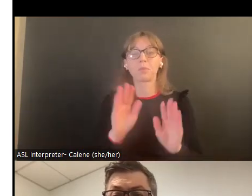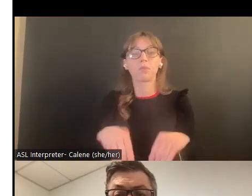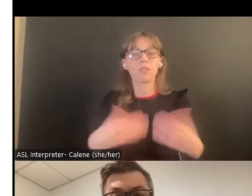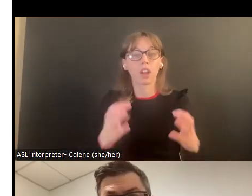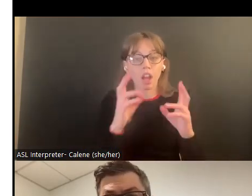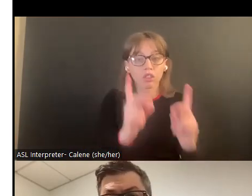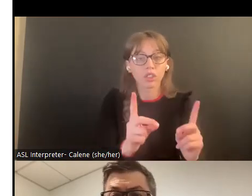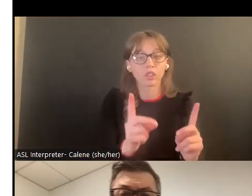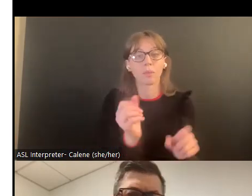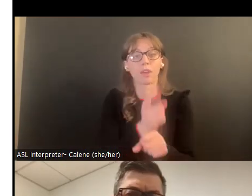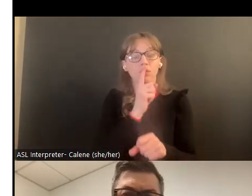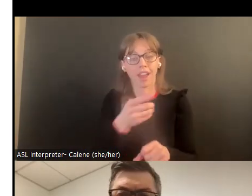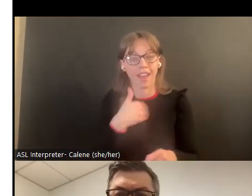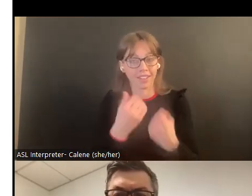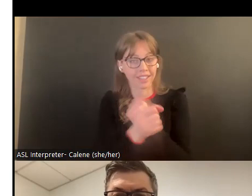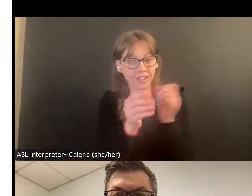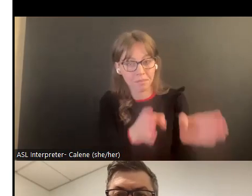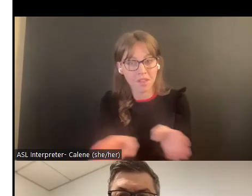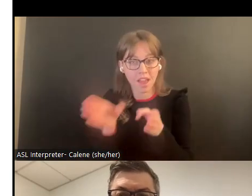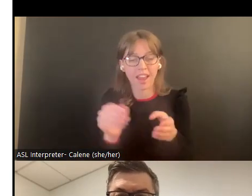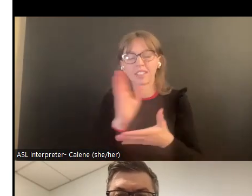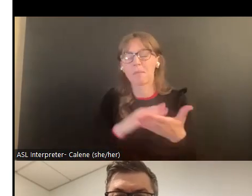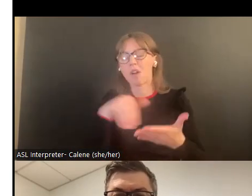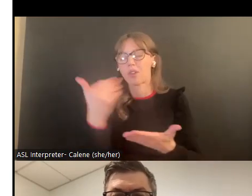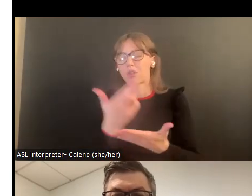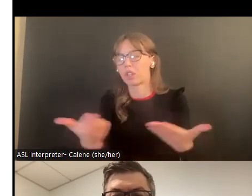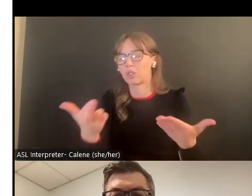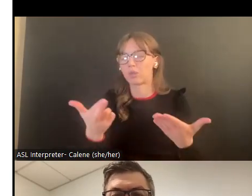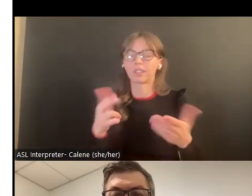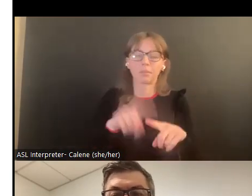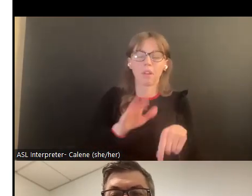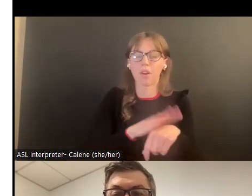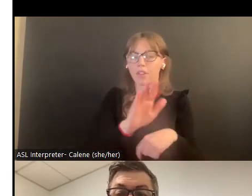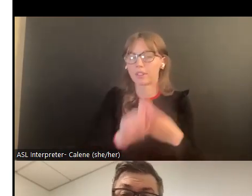para poder proveer lo que sería un plan de seguridad inmediato